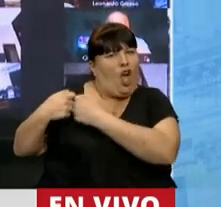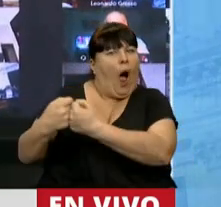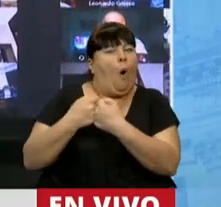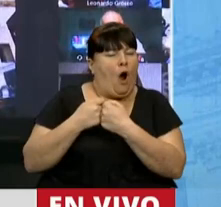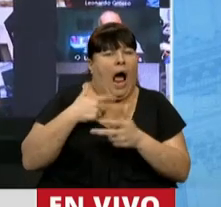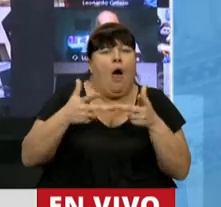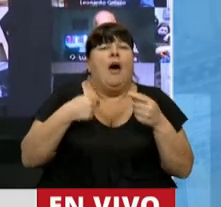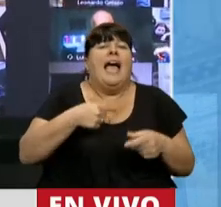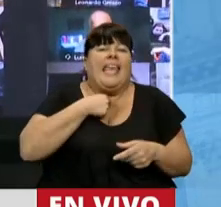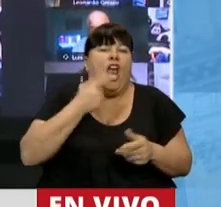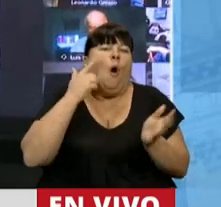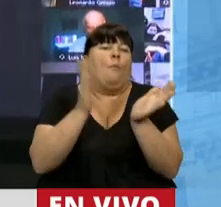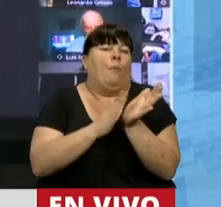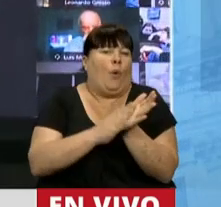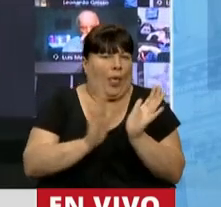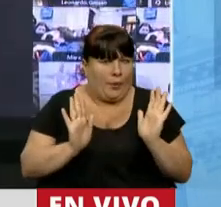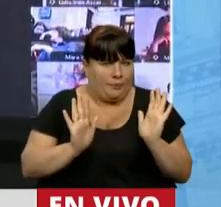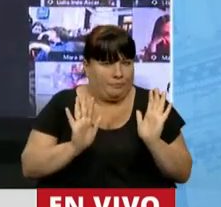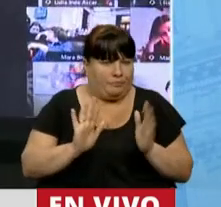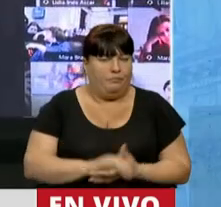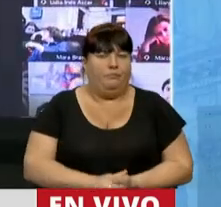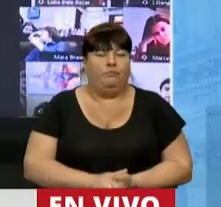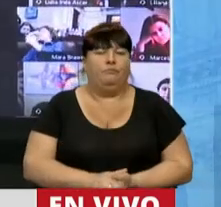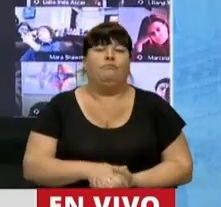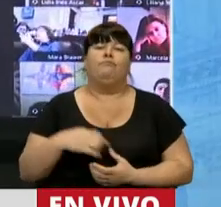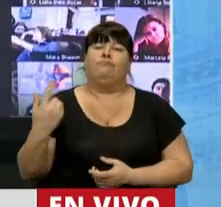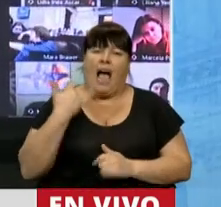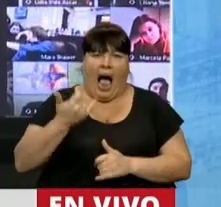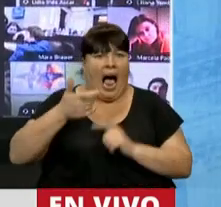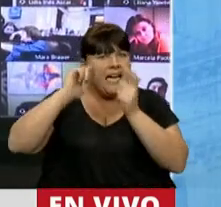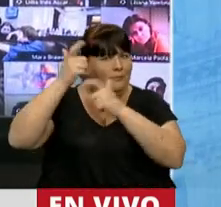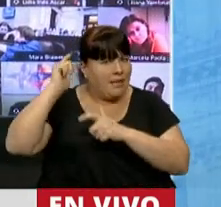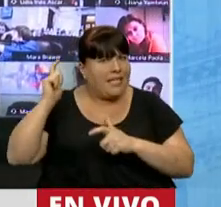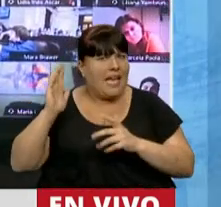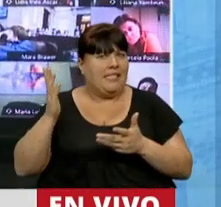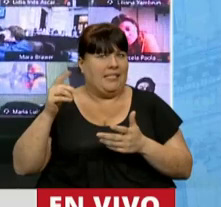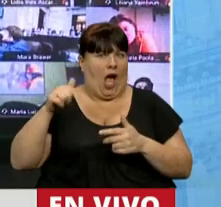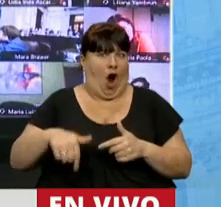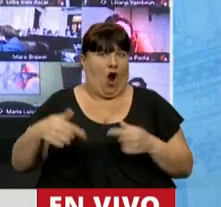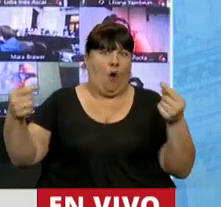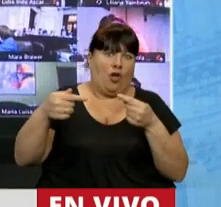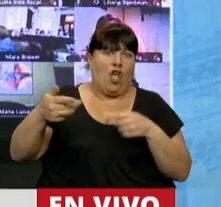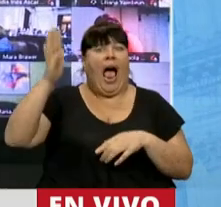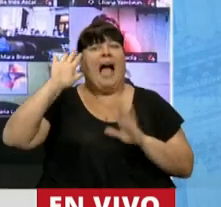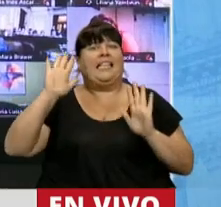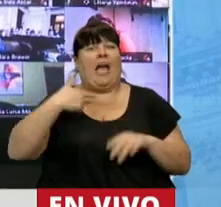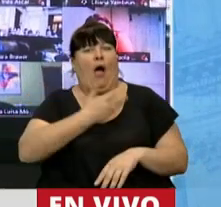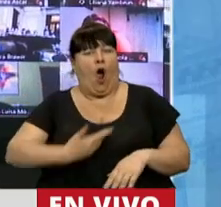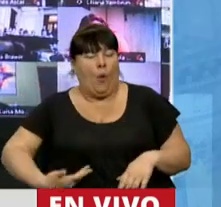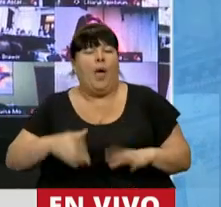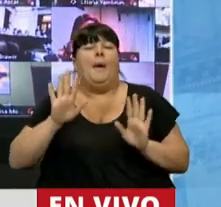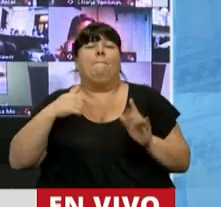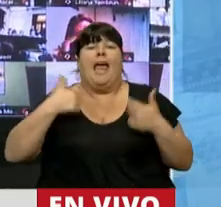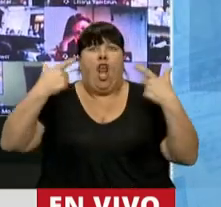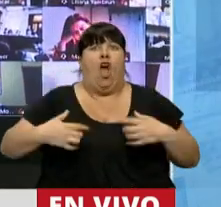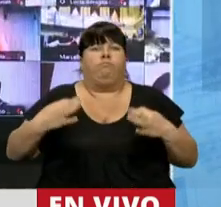Hablamos porque queremos dejar testimonio. Porque tenemos experiencia, hoy como oposición, antes como oficialismo, pero como hombre